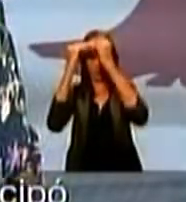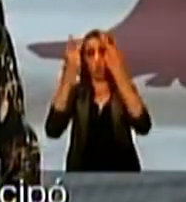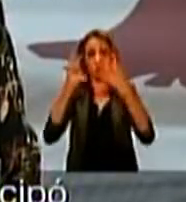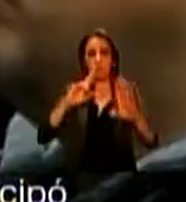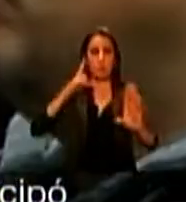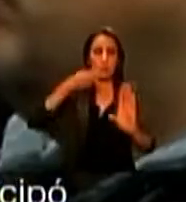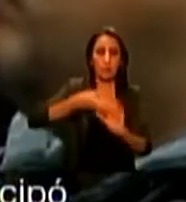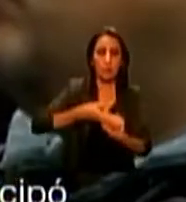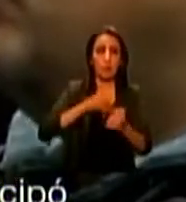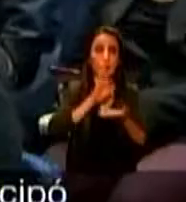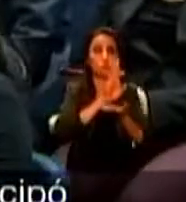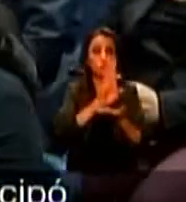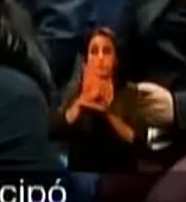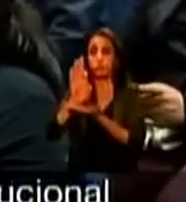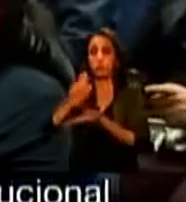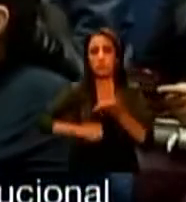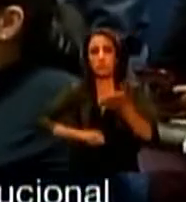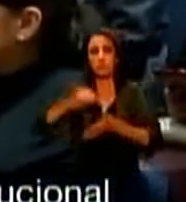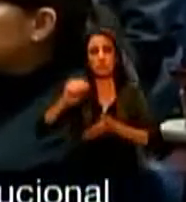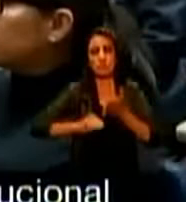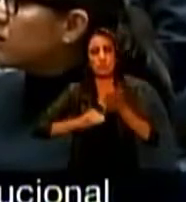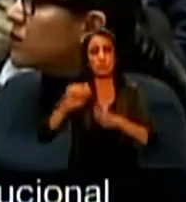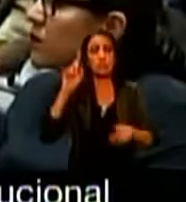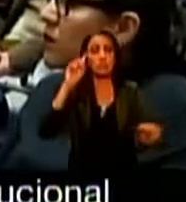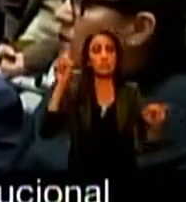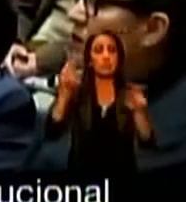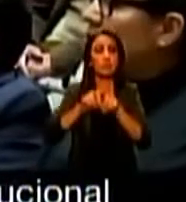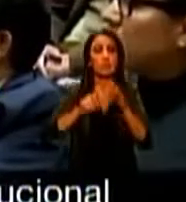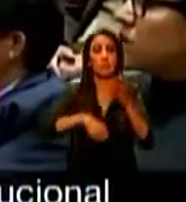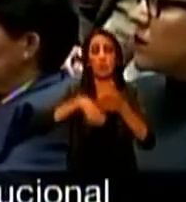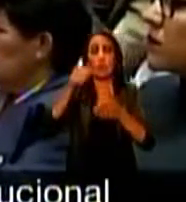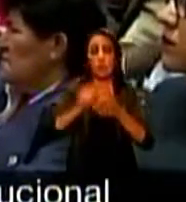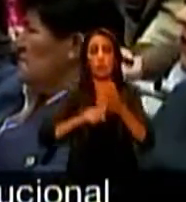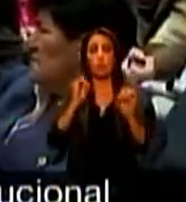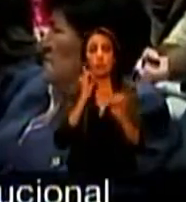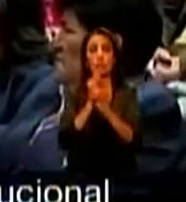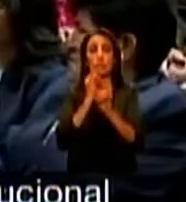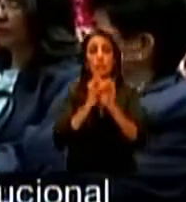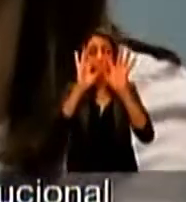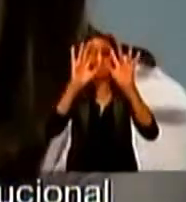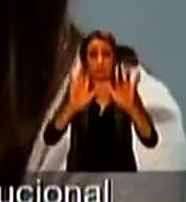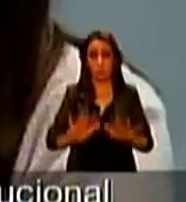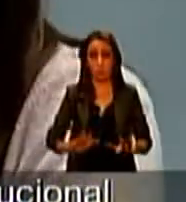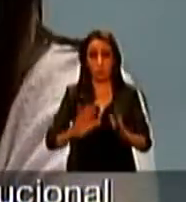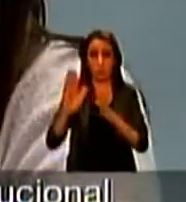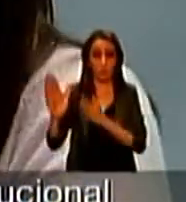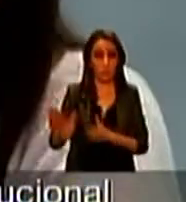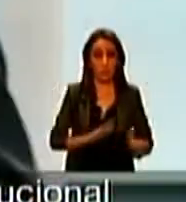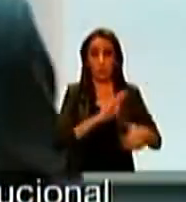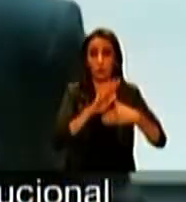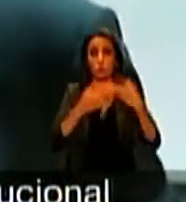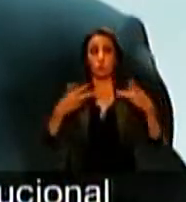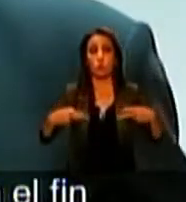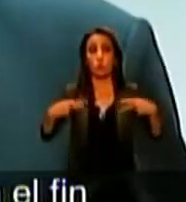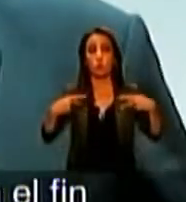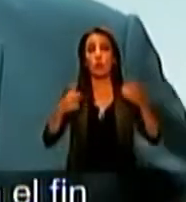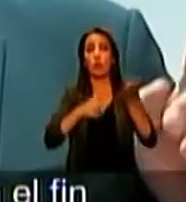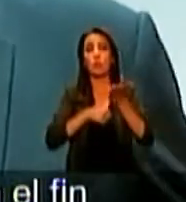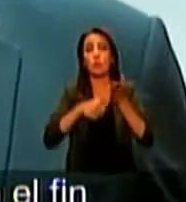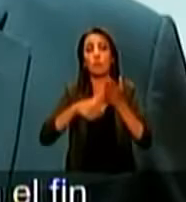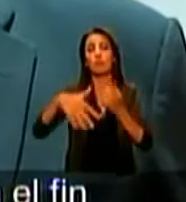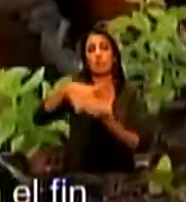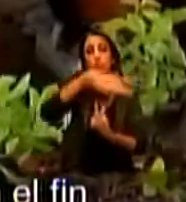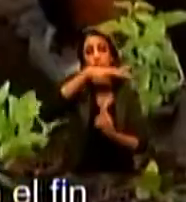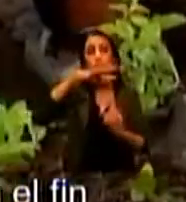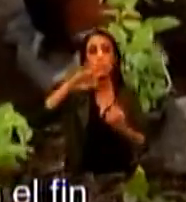también participó como testigo de honor en la firma del convenio interinstitucional entre la Secretaría Técnica Plan Toda Una Vida y el